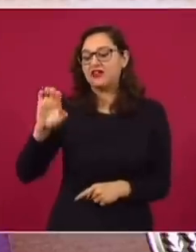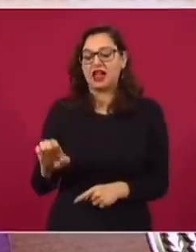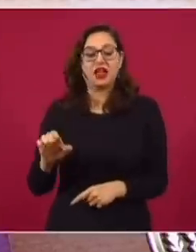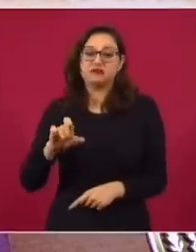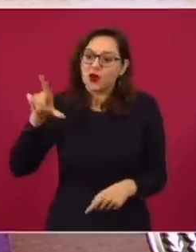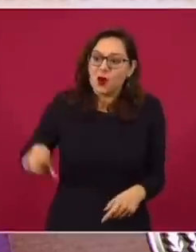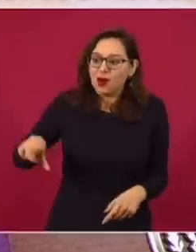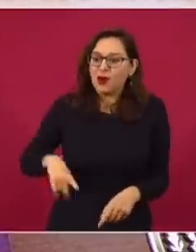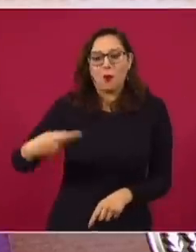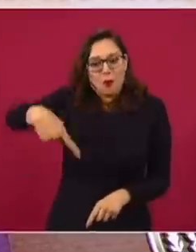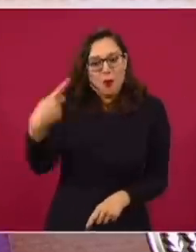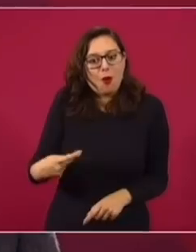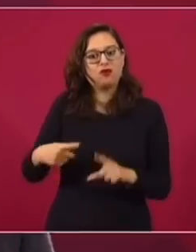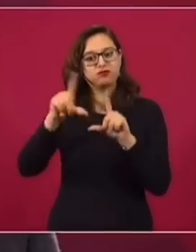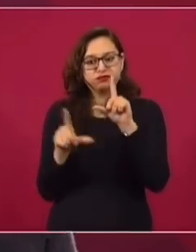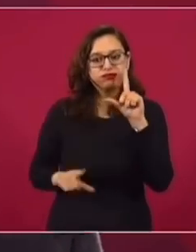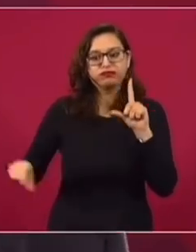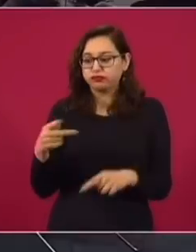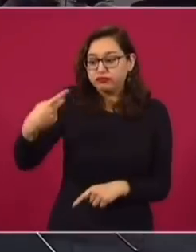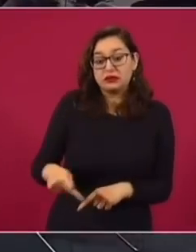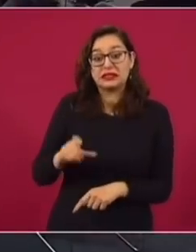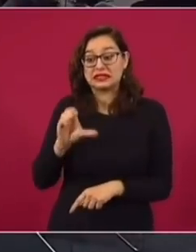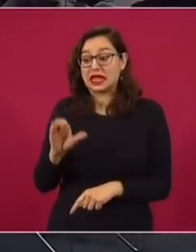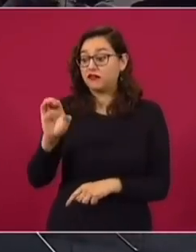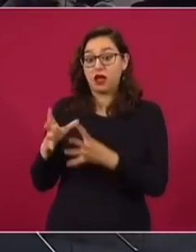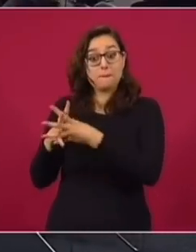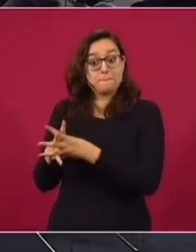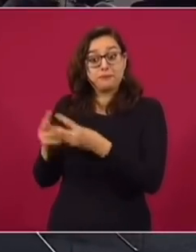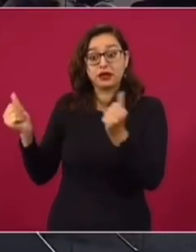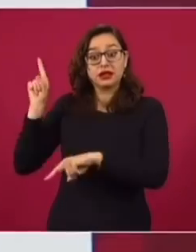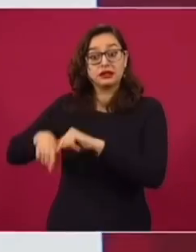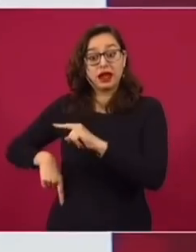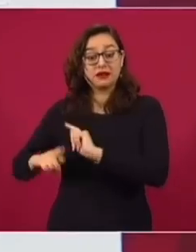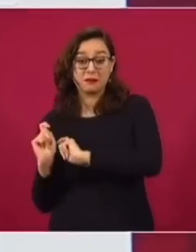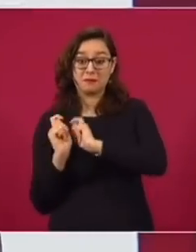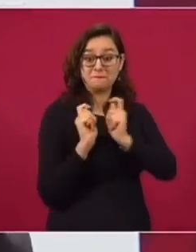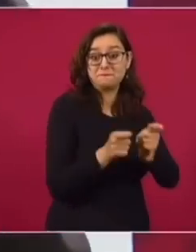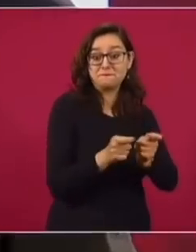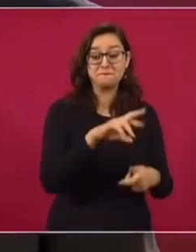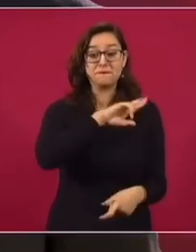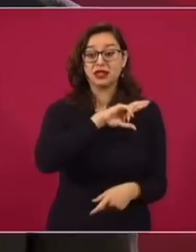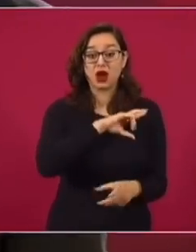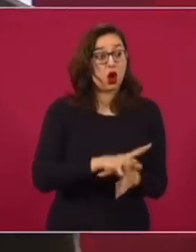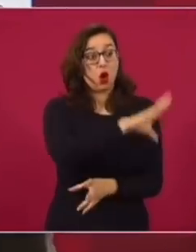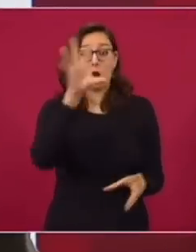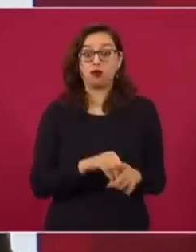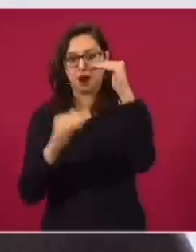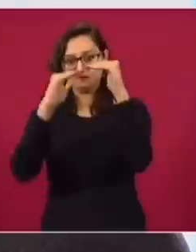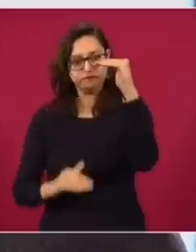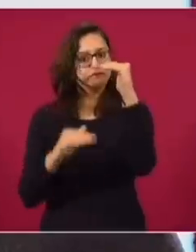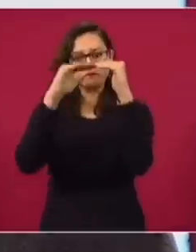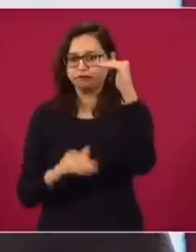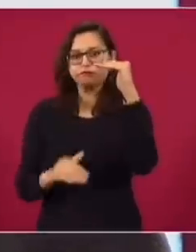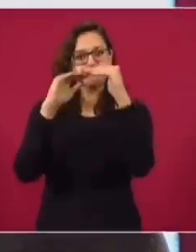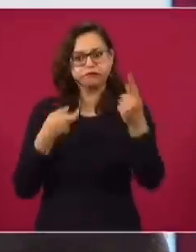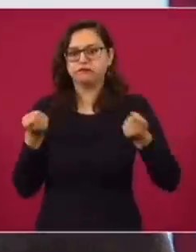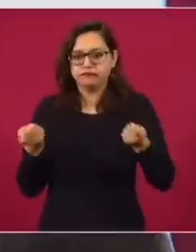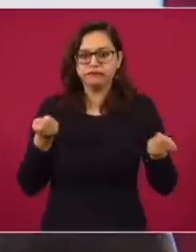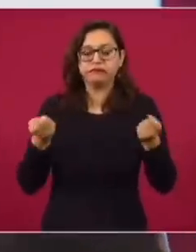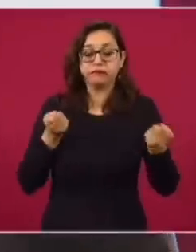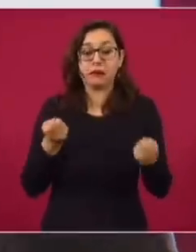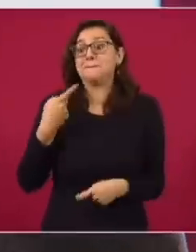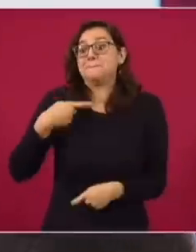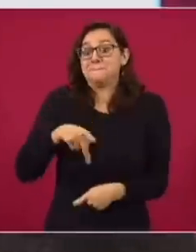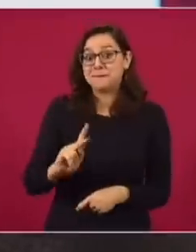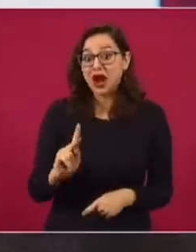pública. Si no tenemos la Comisión Federal de Electricidad, pues entonces no todos podrían pagar la luz. Entonces, si dejamos